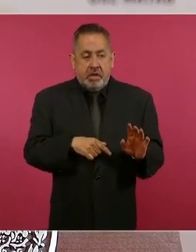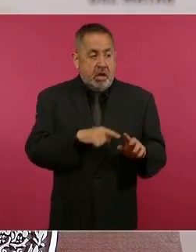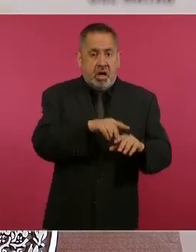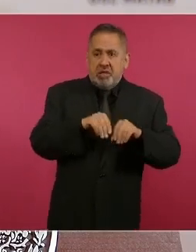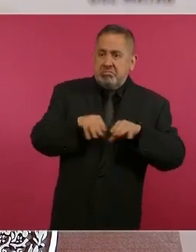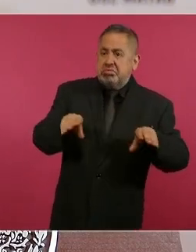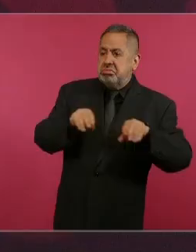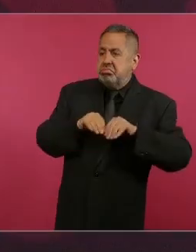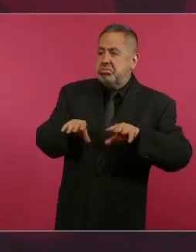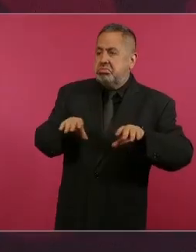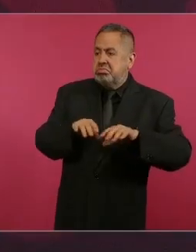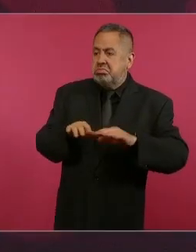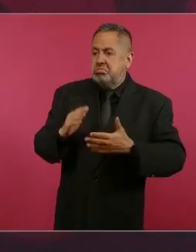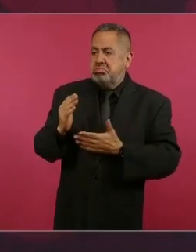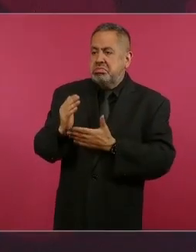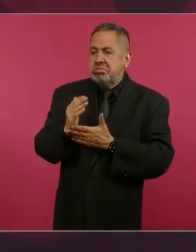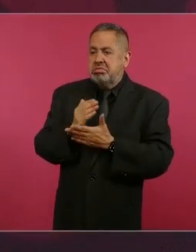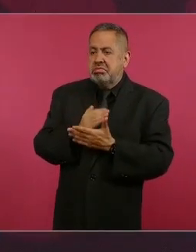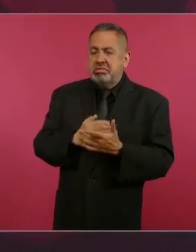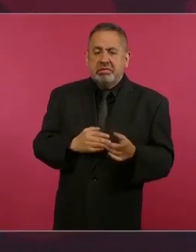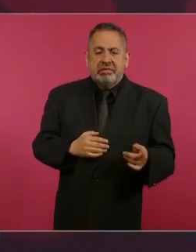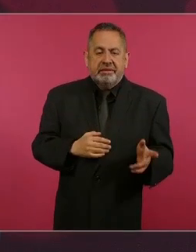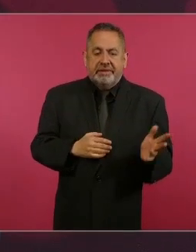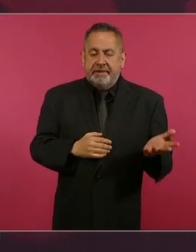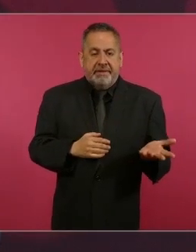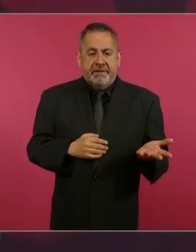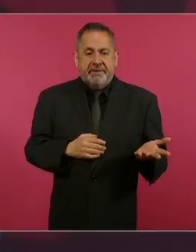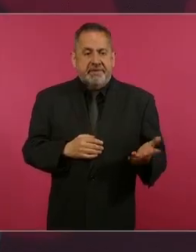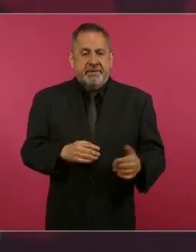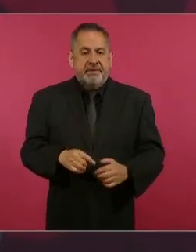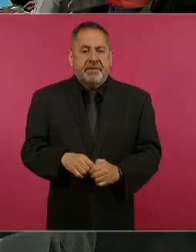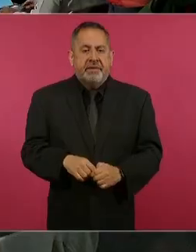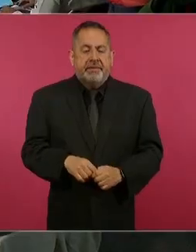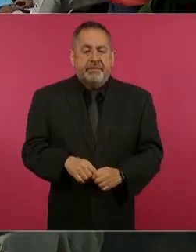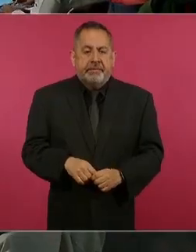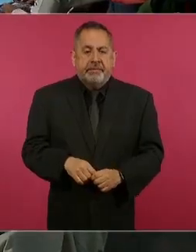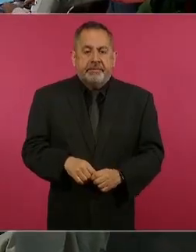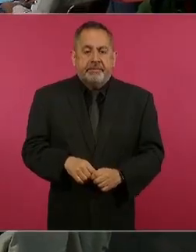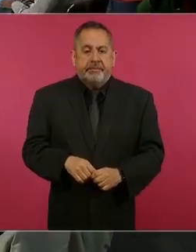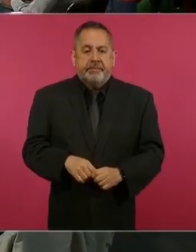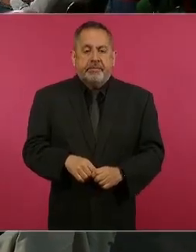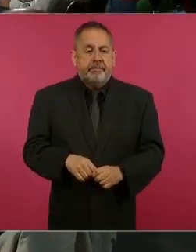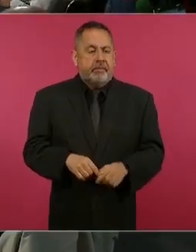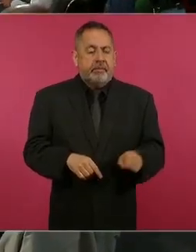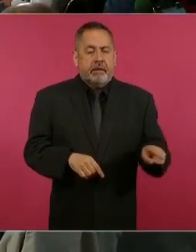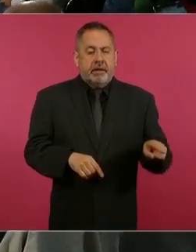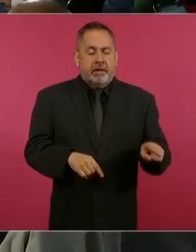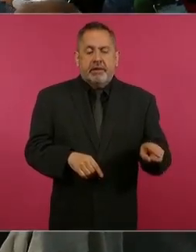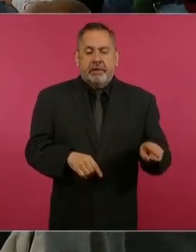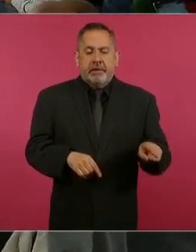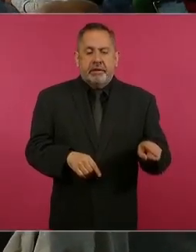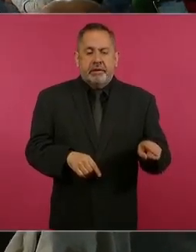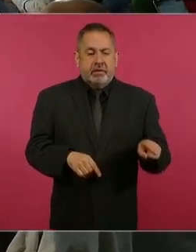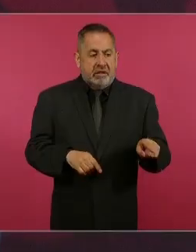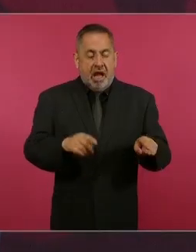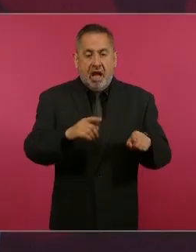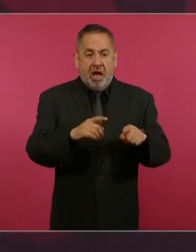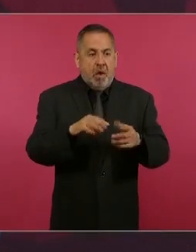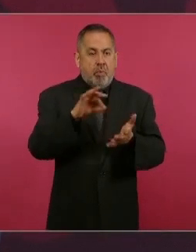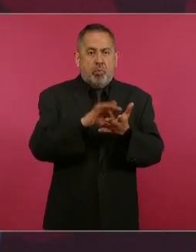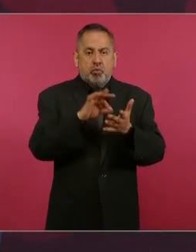lo que hablan o se le conoce como reinten,